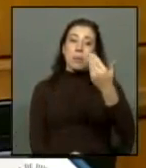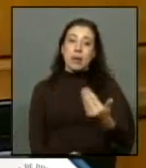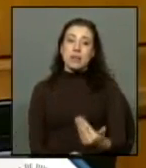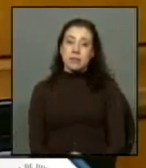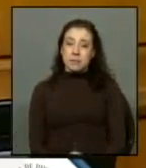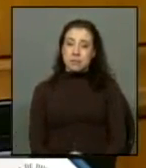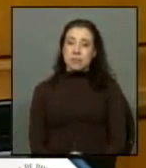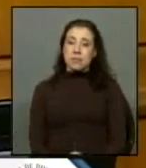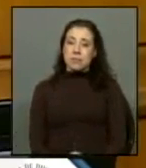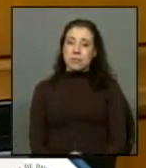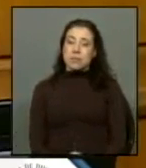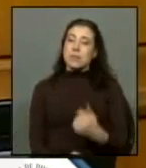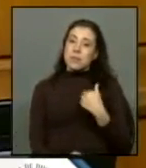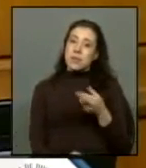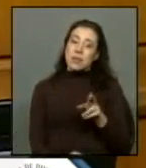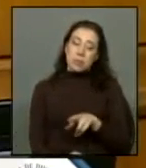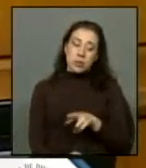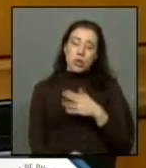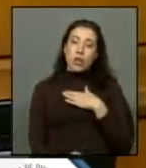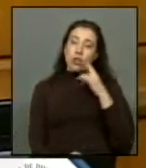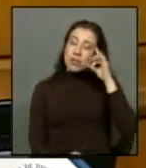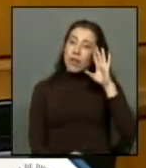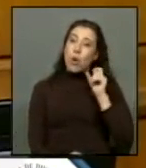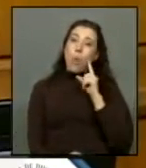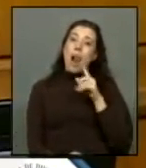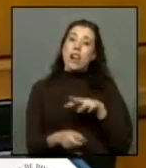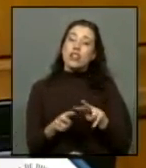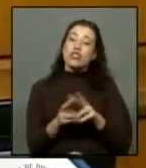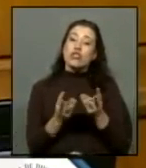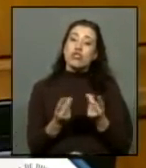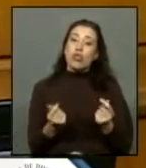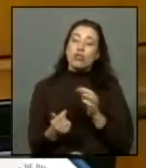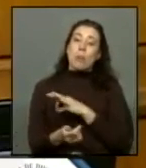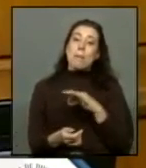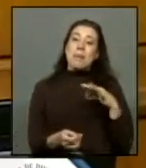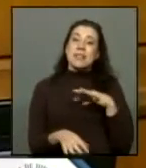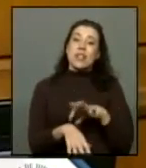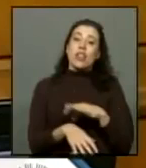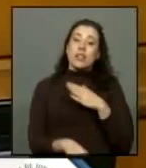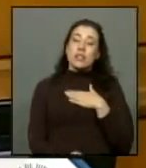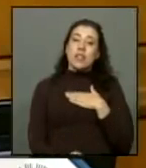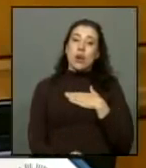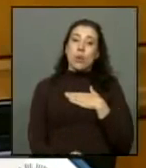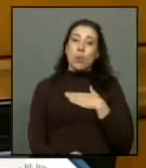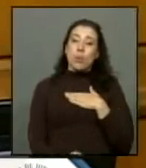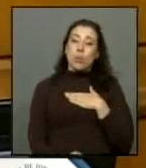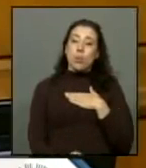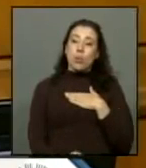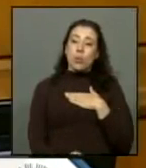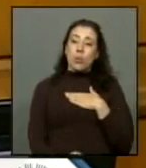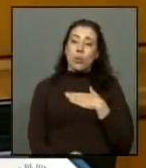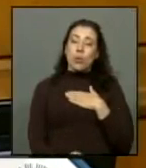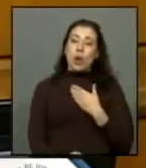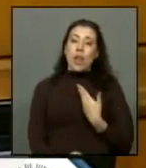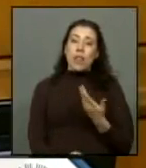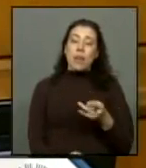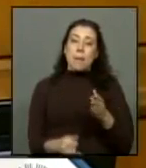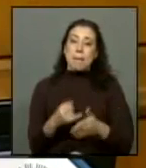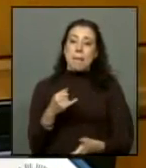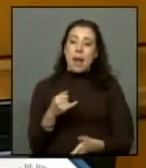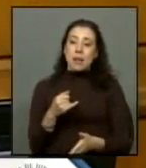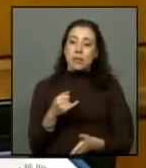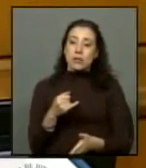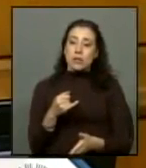lo tanto, insisto en conocer cuál es la solución que el Ministerio de Salud ve respecto de este plazo